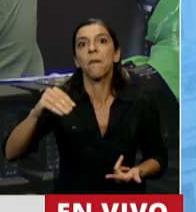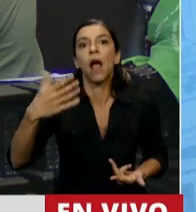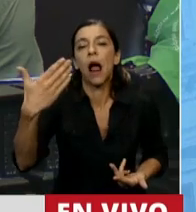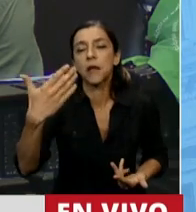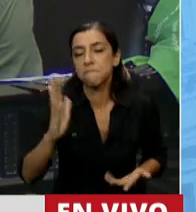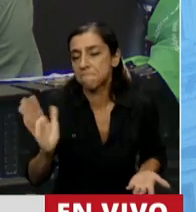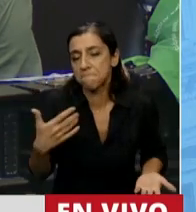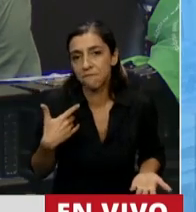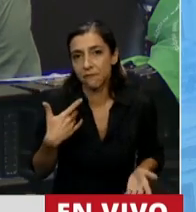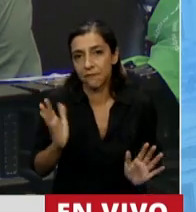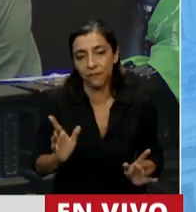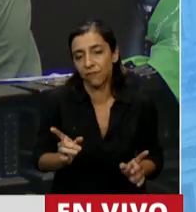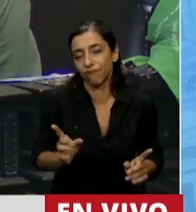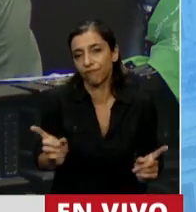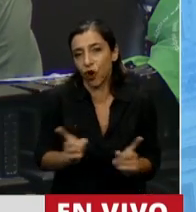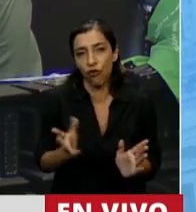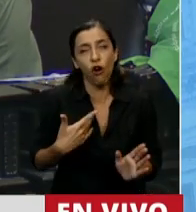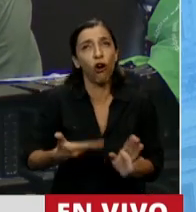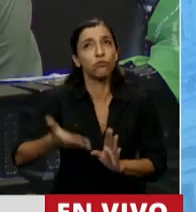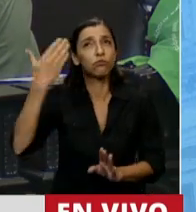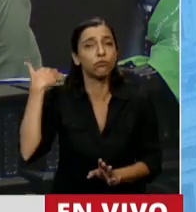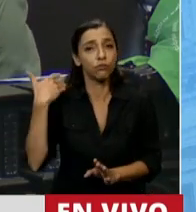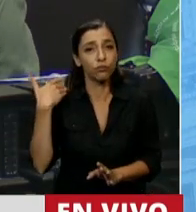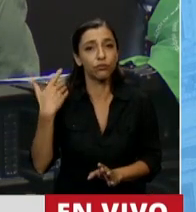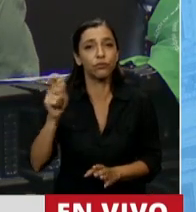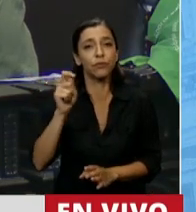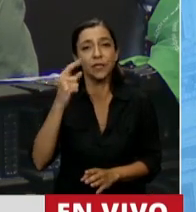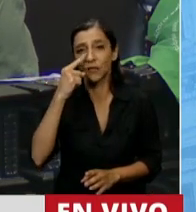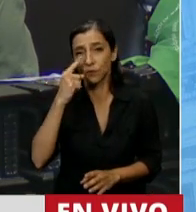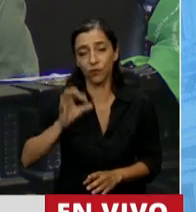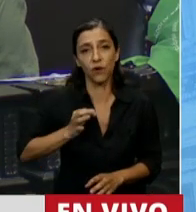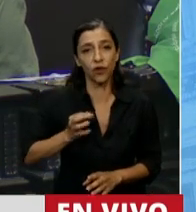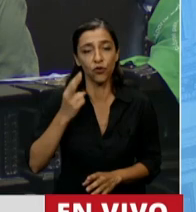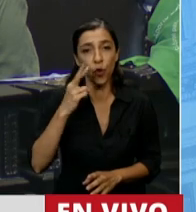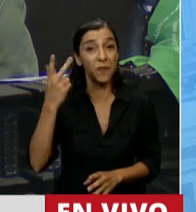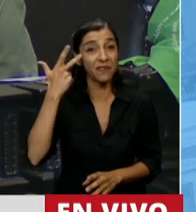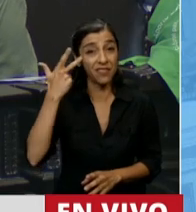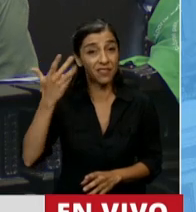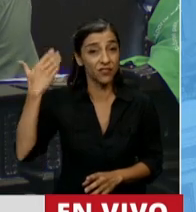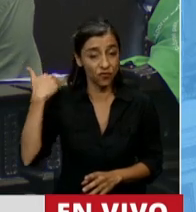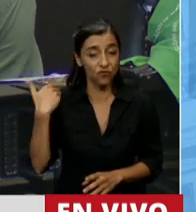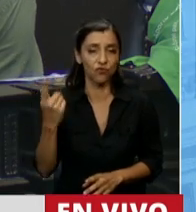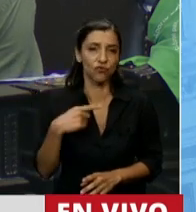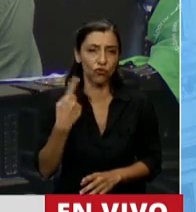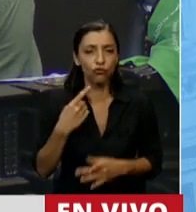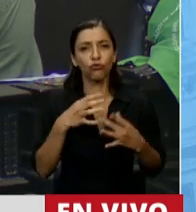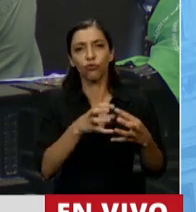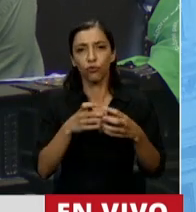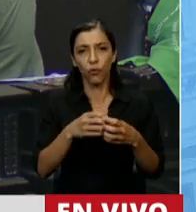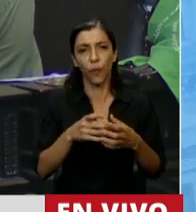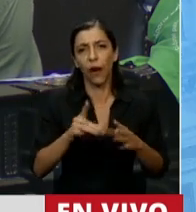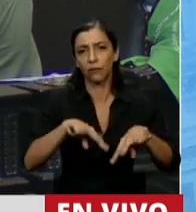Allá por junio del 2018 se debatía este tema en la Cámara de Diputados de la Nación.